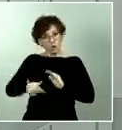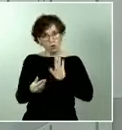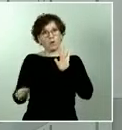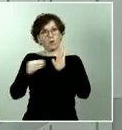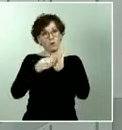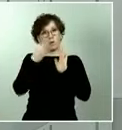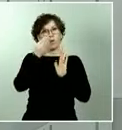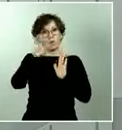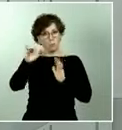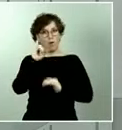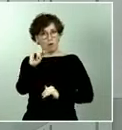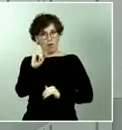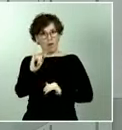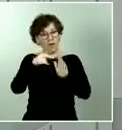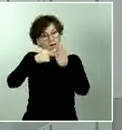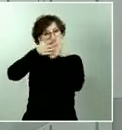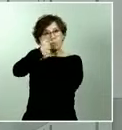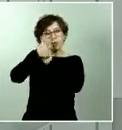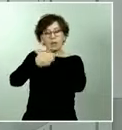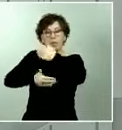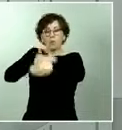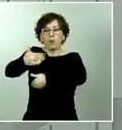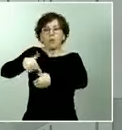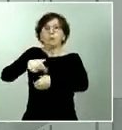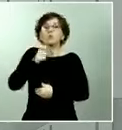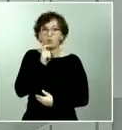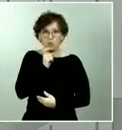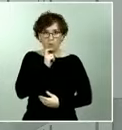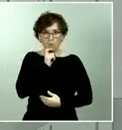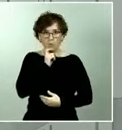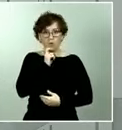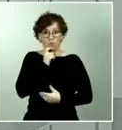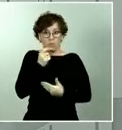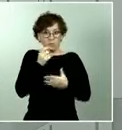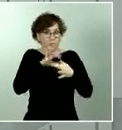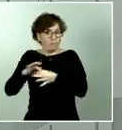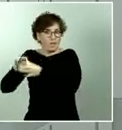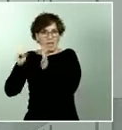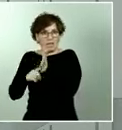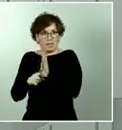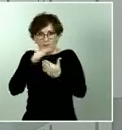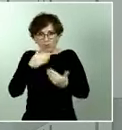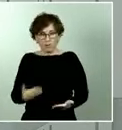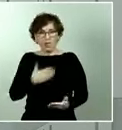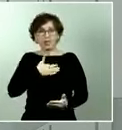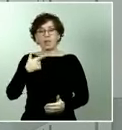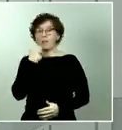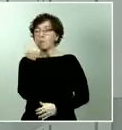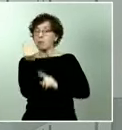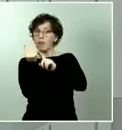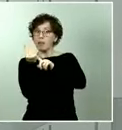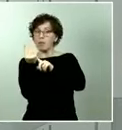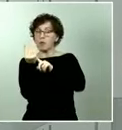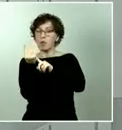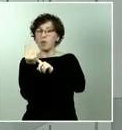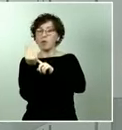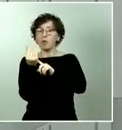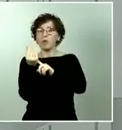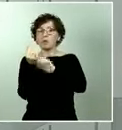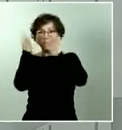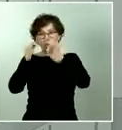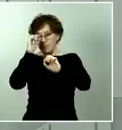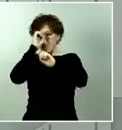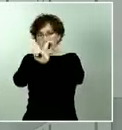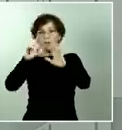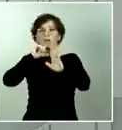procedimiento, es el que corresponde a la legislación vigente de que estos precios los fije en el prazo máximo de 48 horas. No quiere decir que no se